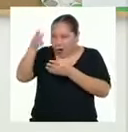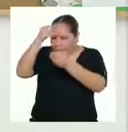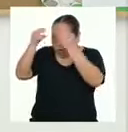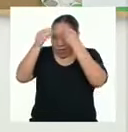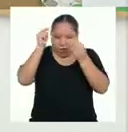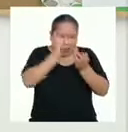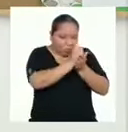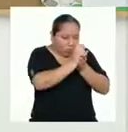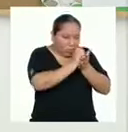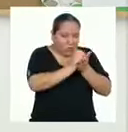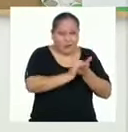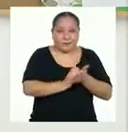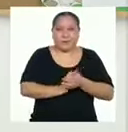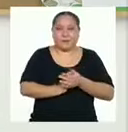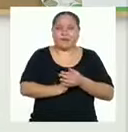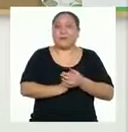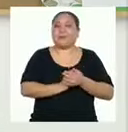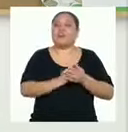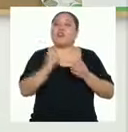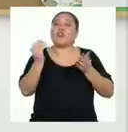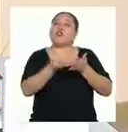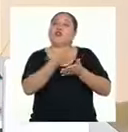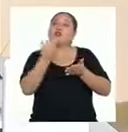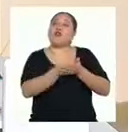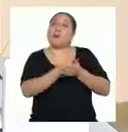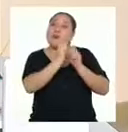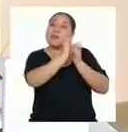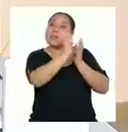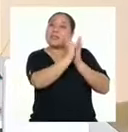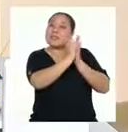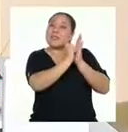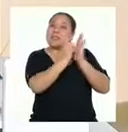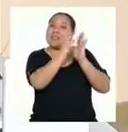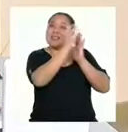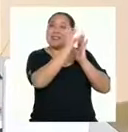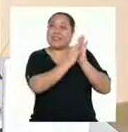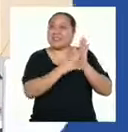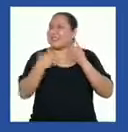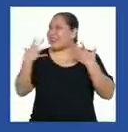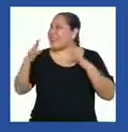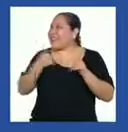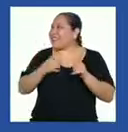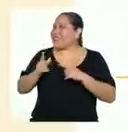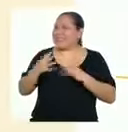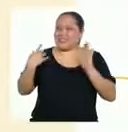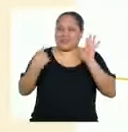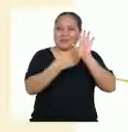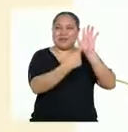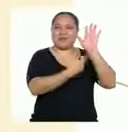¿Qué te parece si colocamos los nuevos textos en el gráfico? Ya me adelanté. Mire esto.